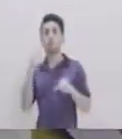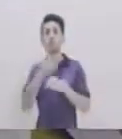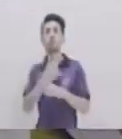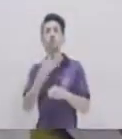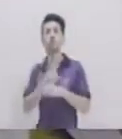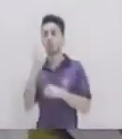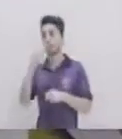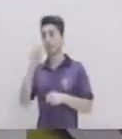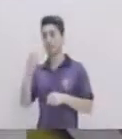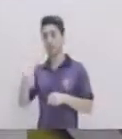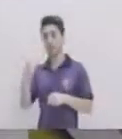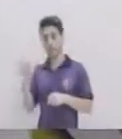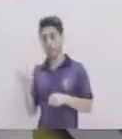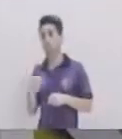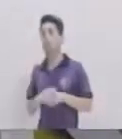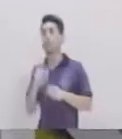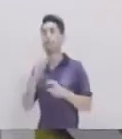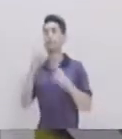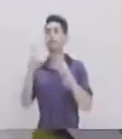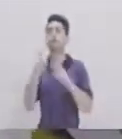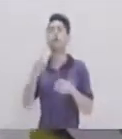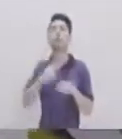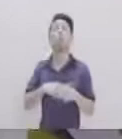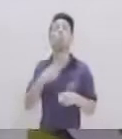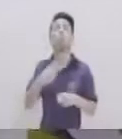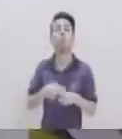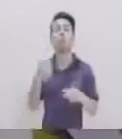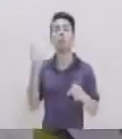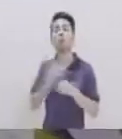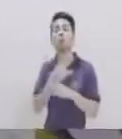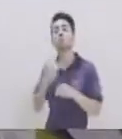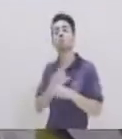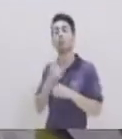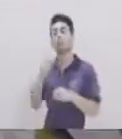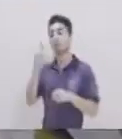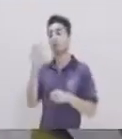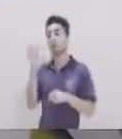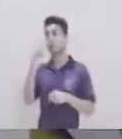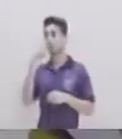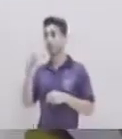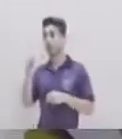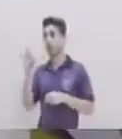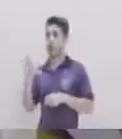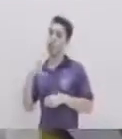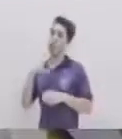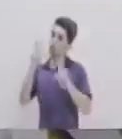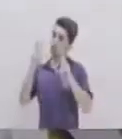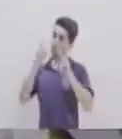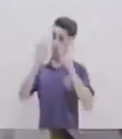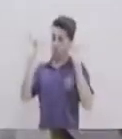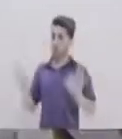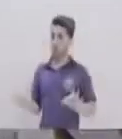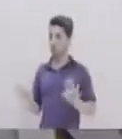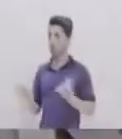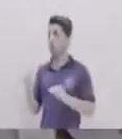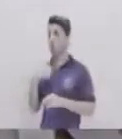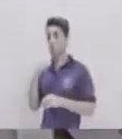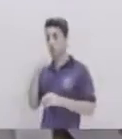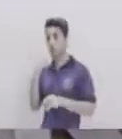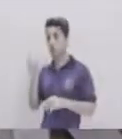a utilizar La ley de senos Ahora La pregunta Cuando utilizamos La ley de cosenos También hay dos casos Cuando